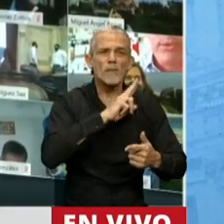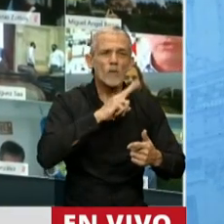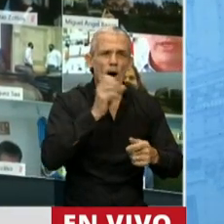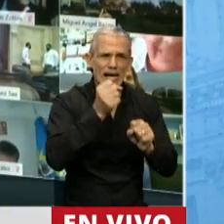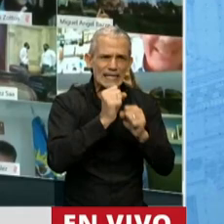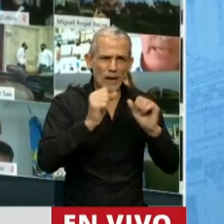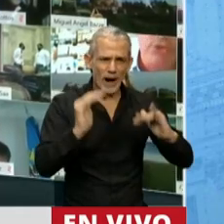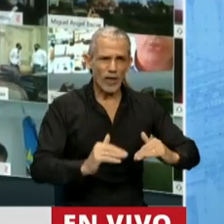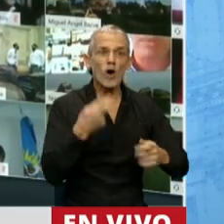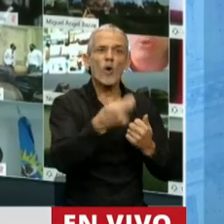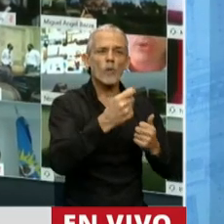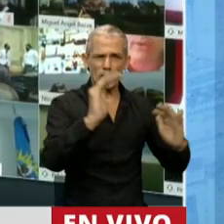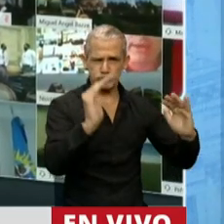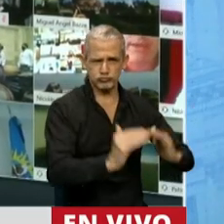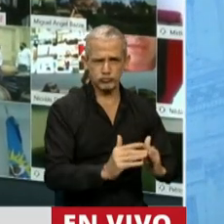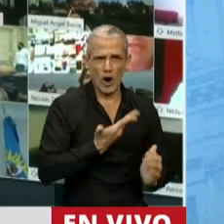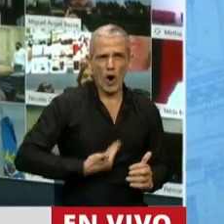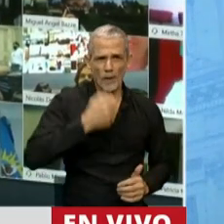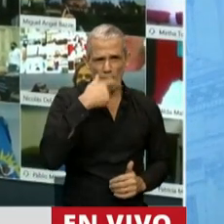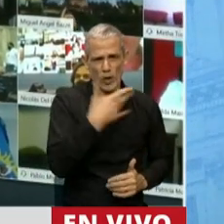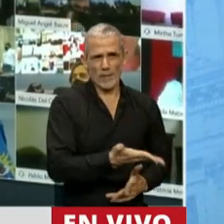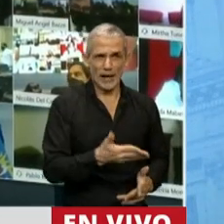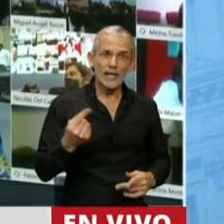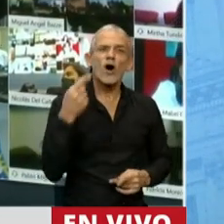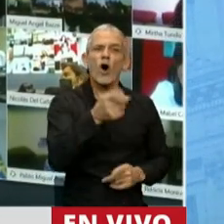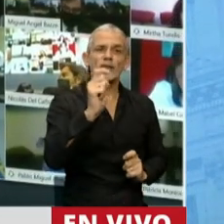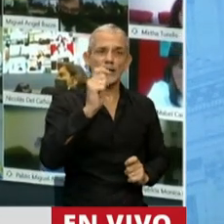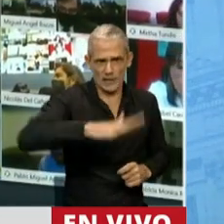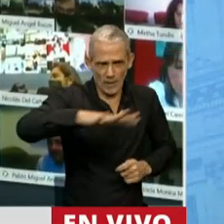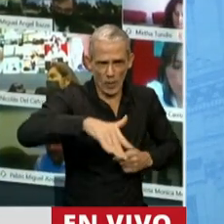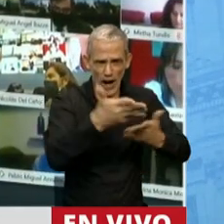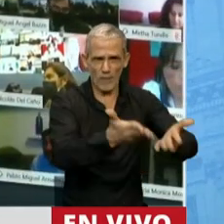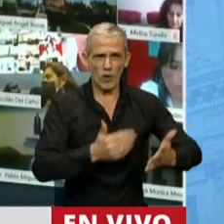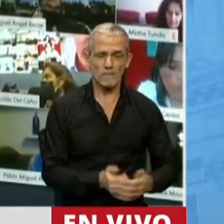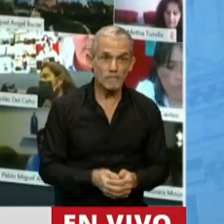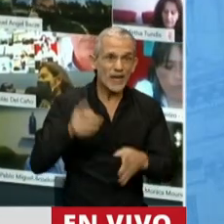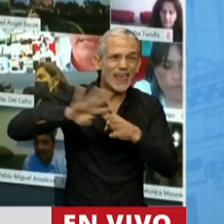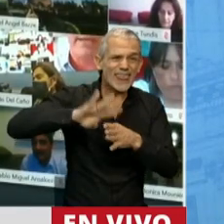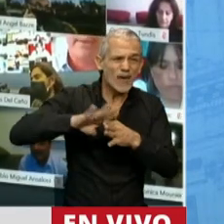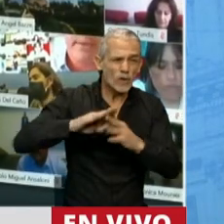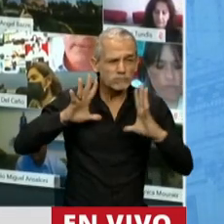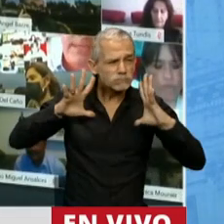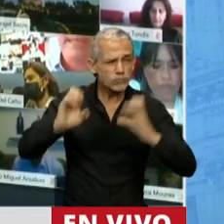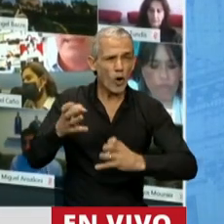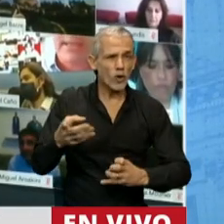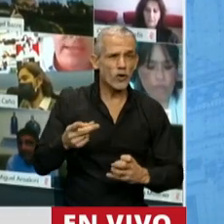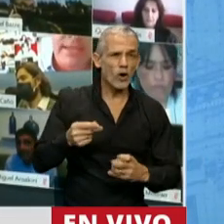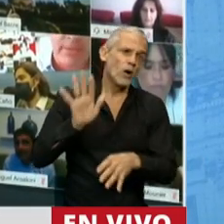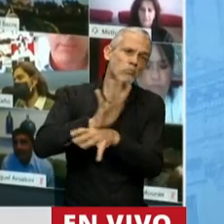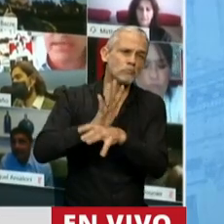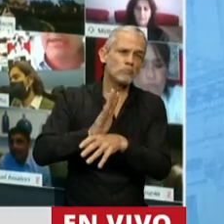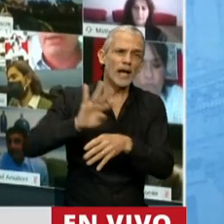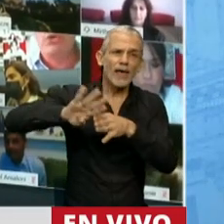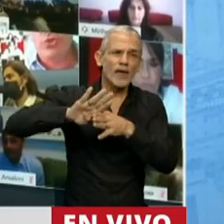y de las jubilaciones durante el gobierno de Macri. Díganme si no fue contra el pueblo. Entonces, si es una deuda odiosa, hay que desconocerla.